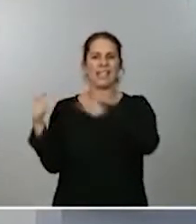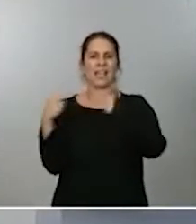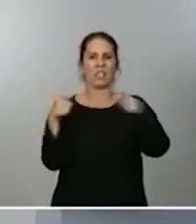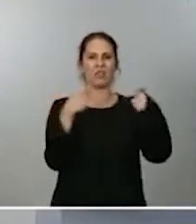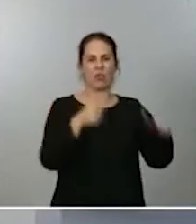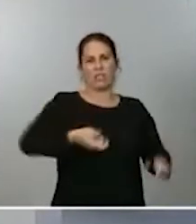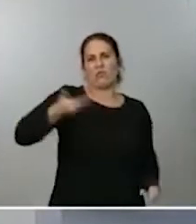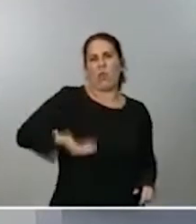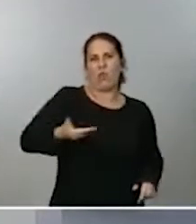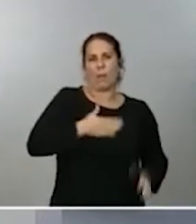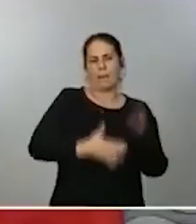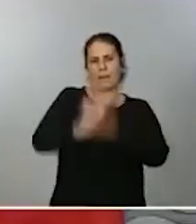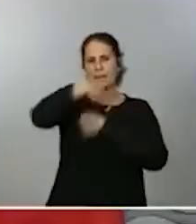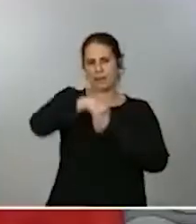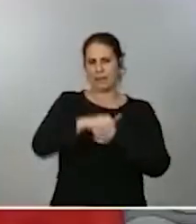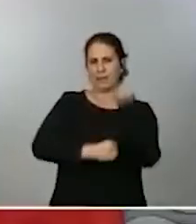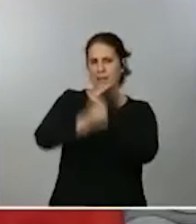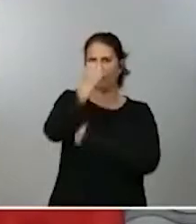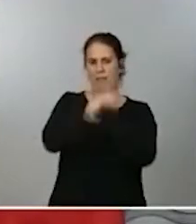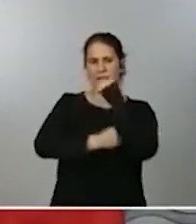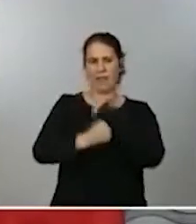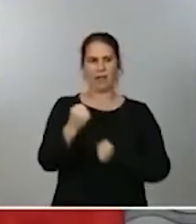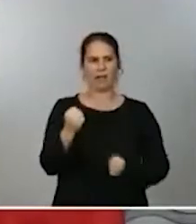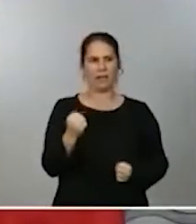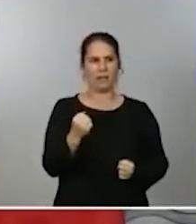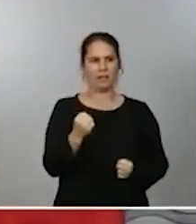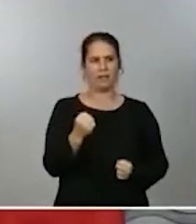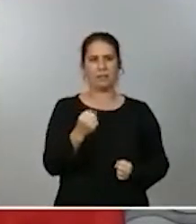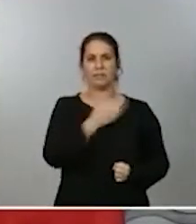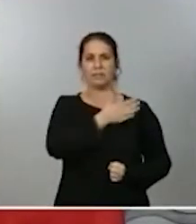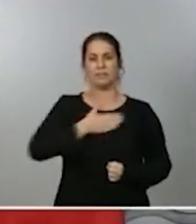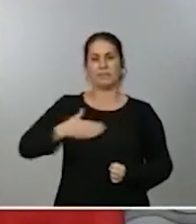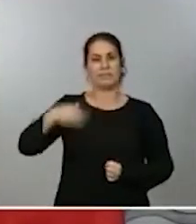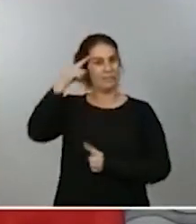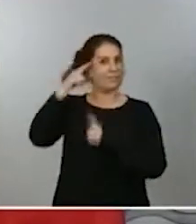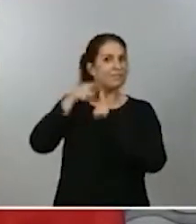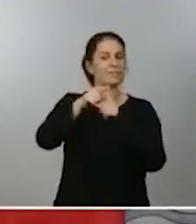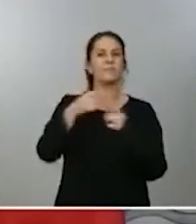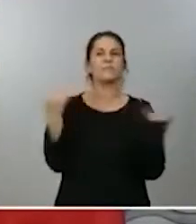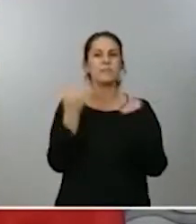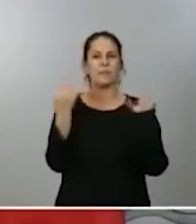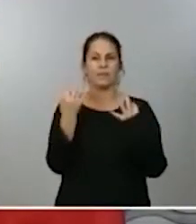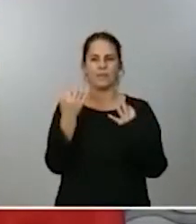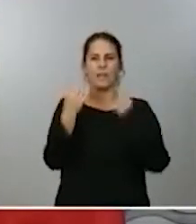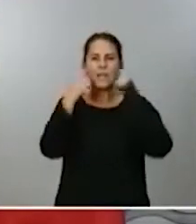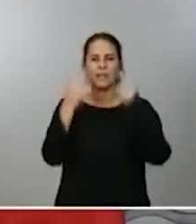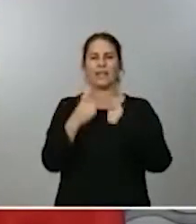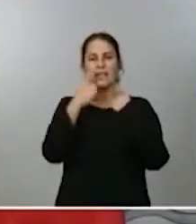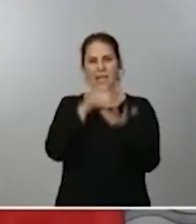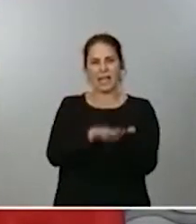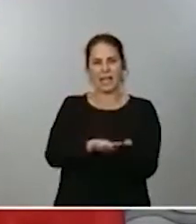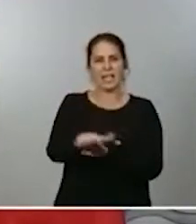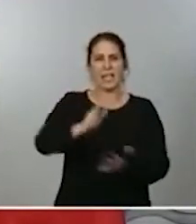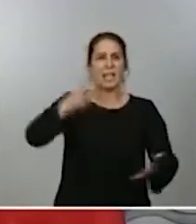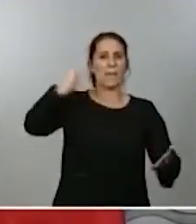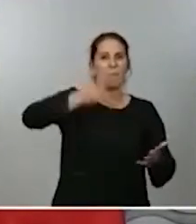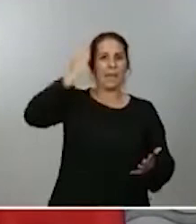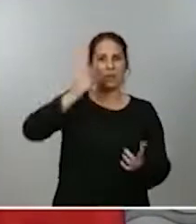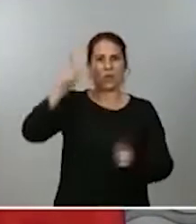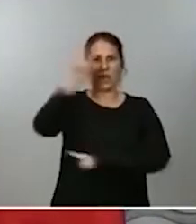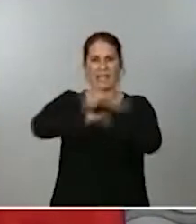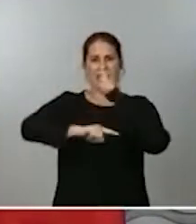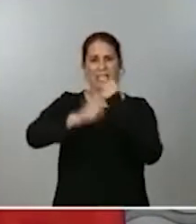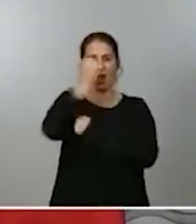nuestra economía. De manera que lo que pretendemos es amortiguar el impacto de esta crisis económica secundaria